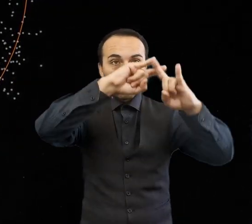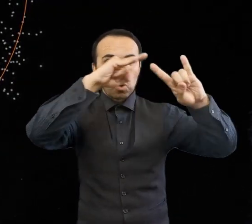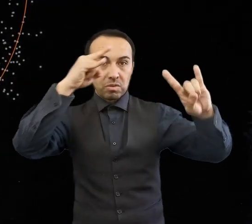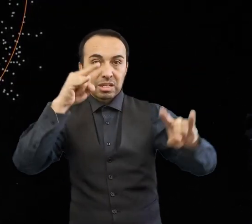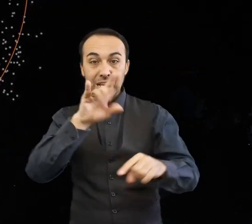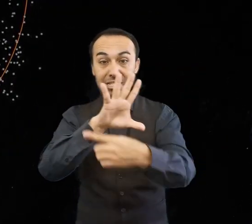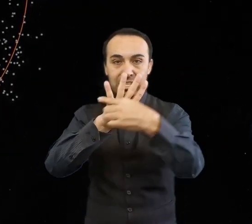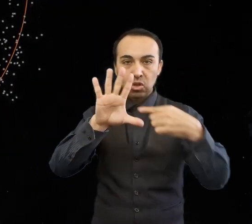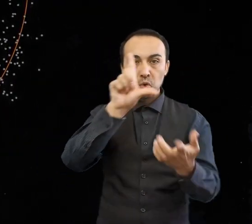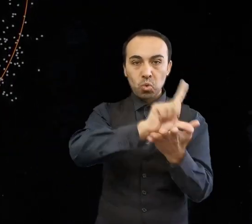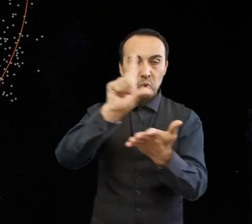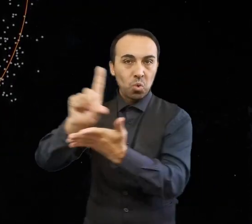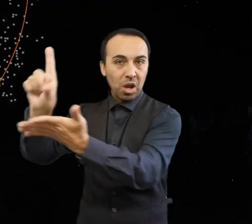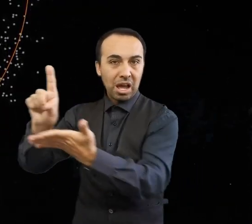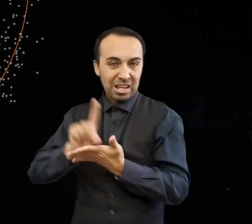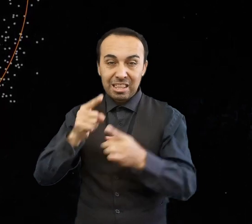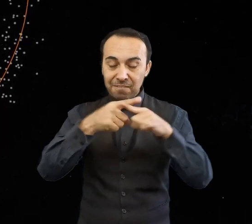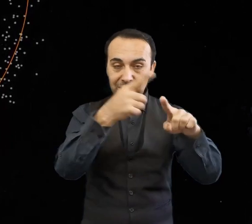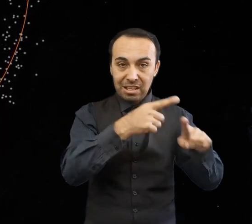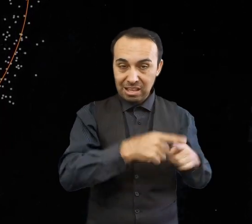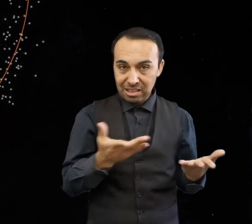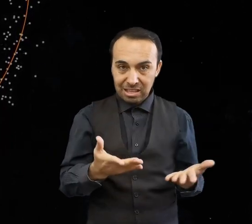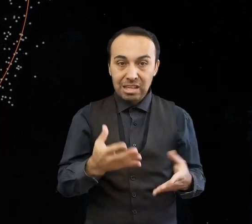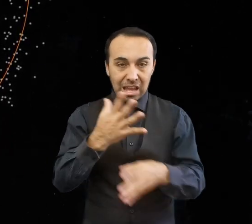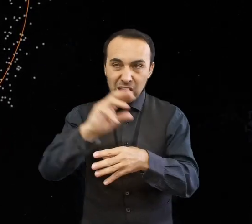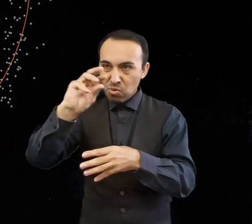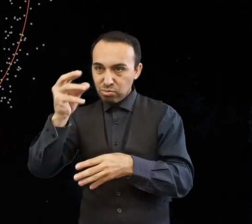y L4 y L5 son puntos de equilibrio estable.